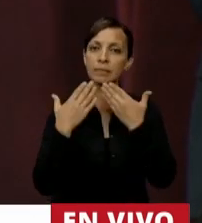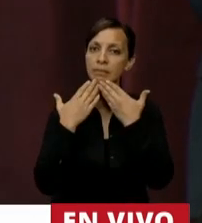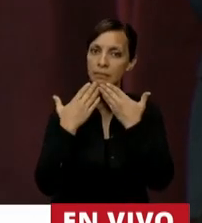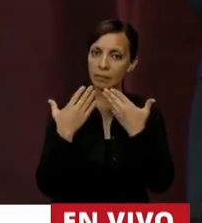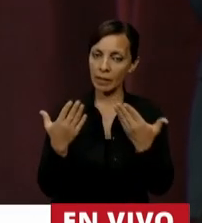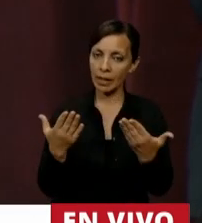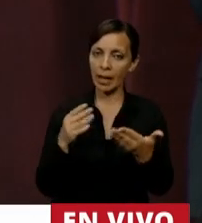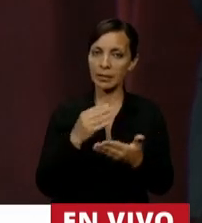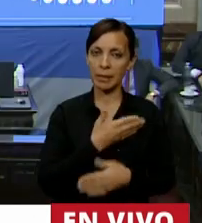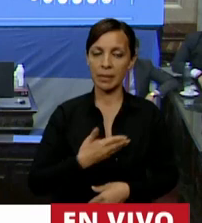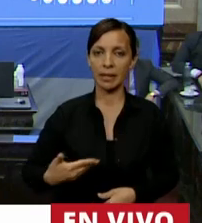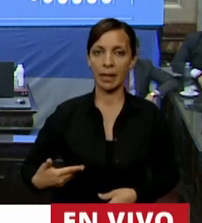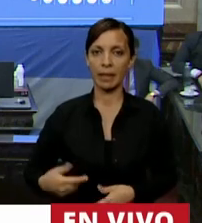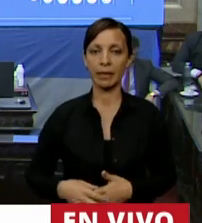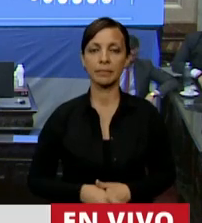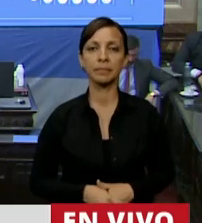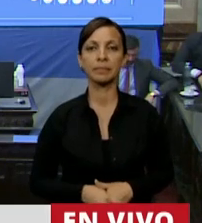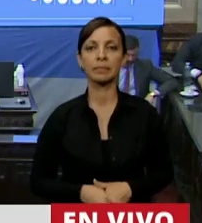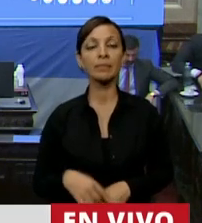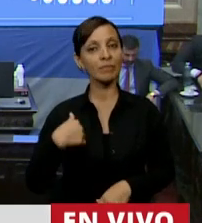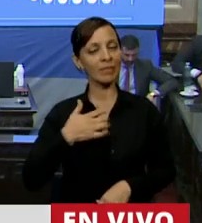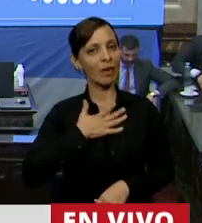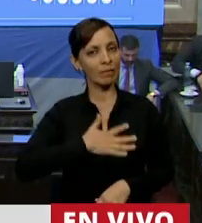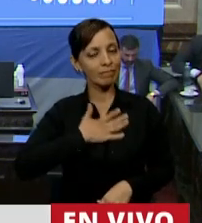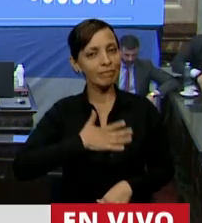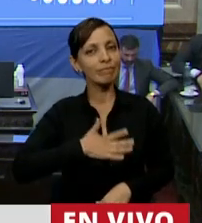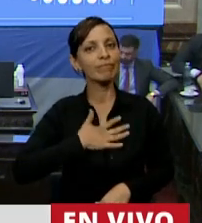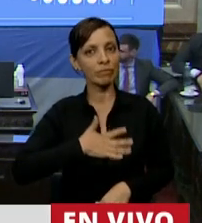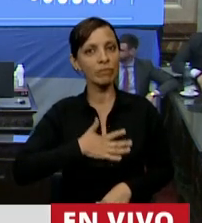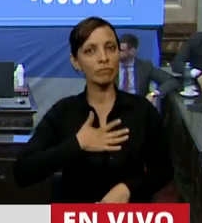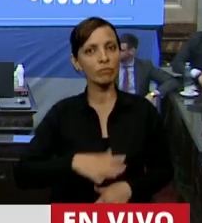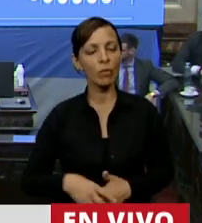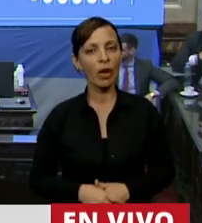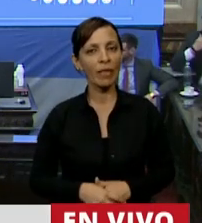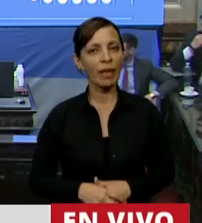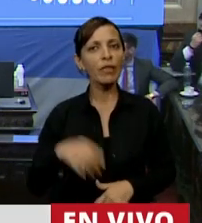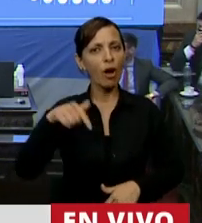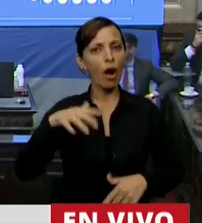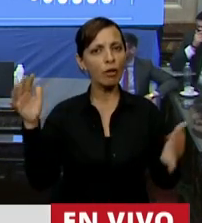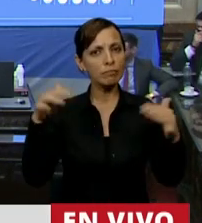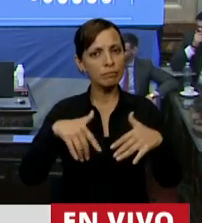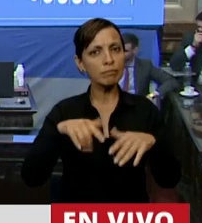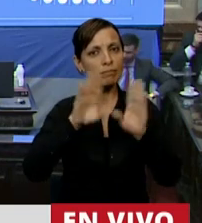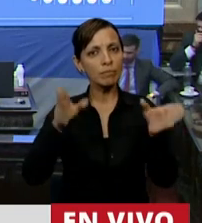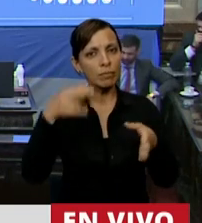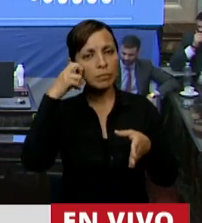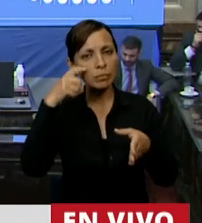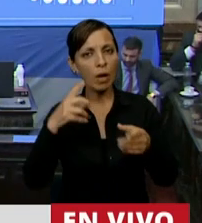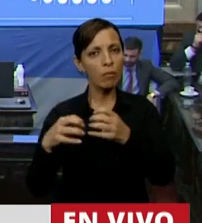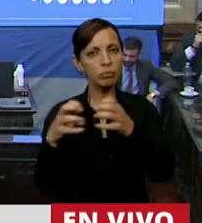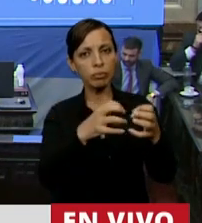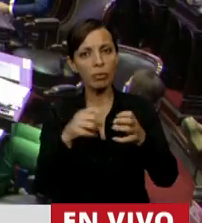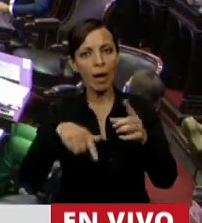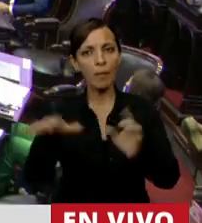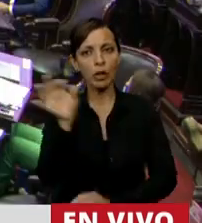Gracias, Presidente. Me satisface enormemente que podamos estar en la Cámara discutiendo